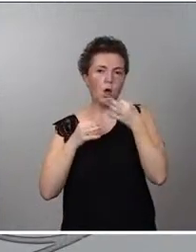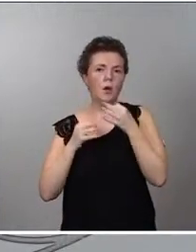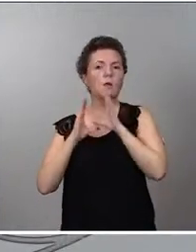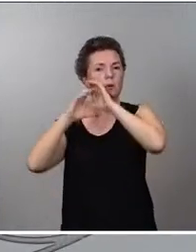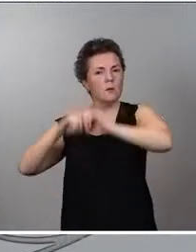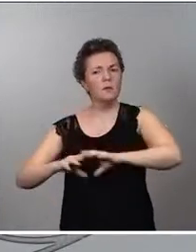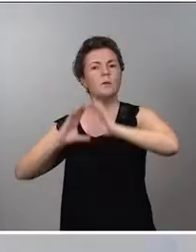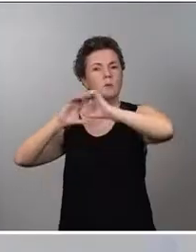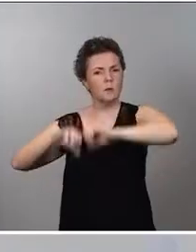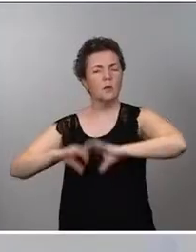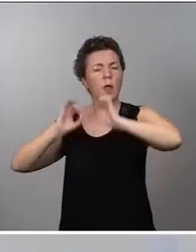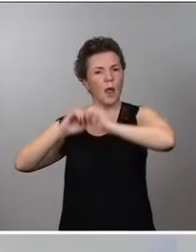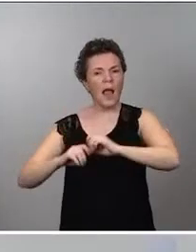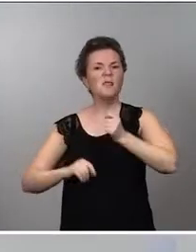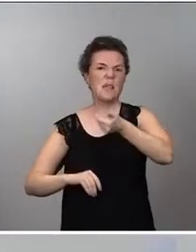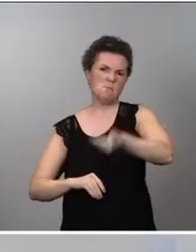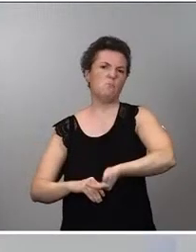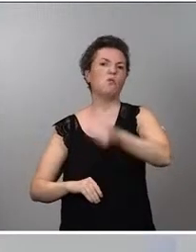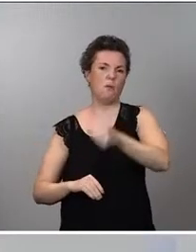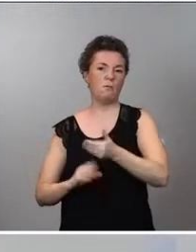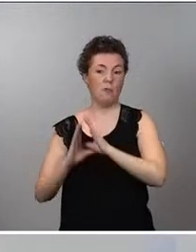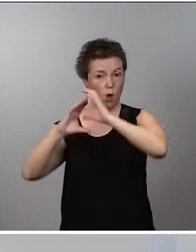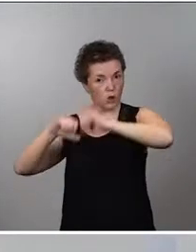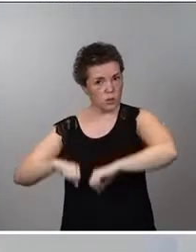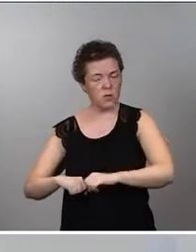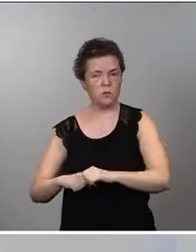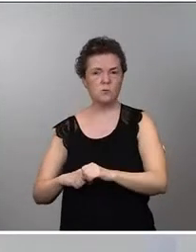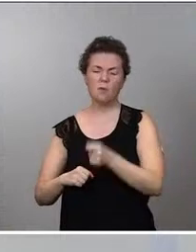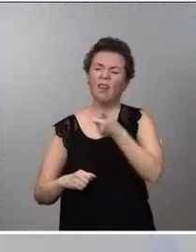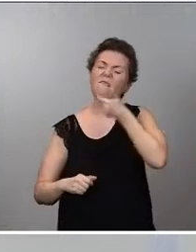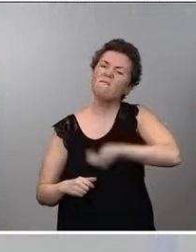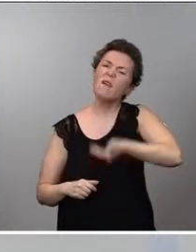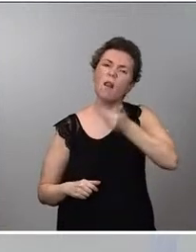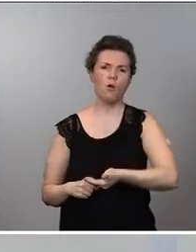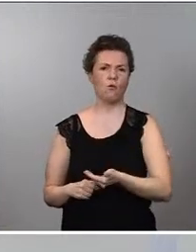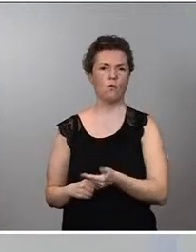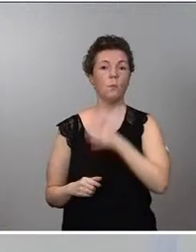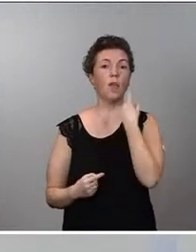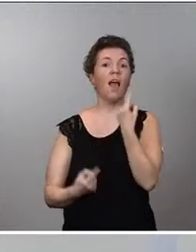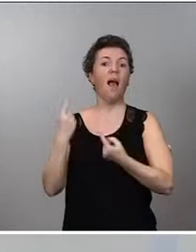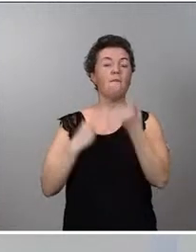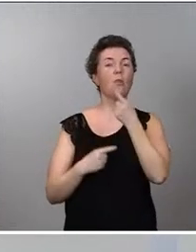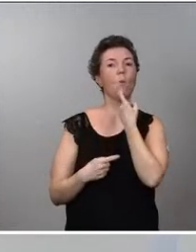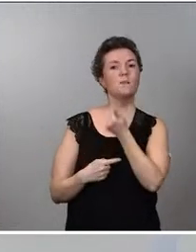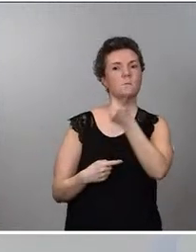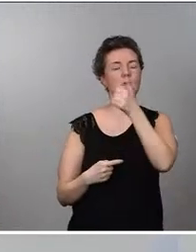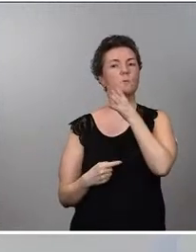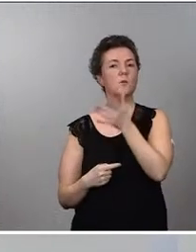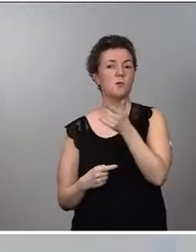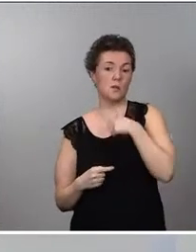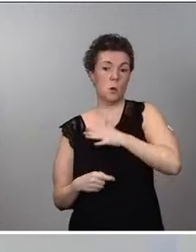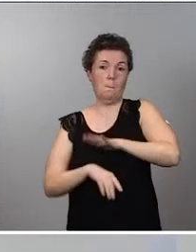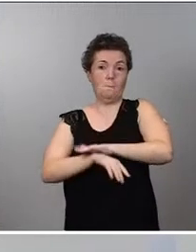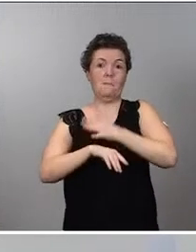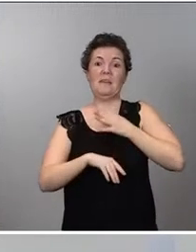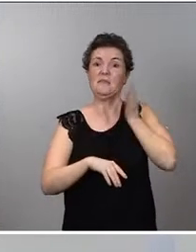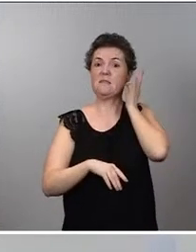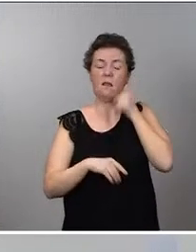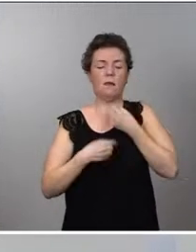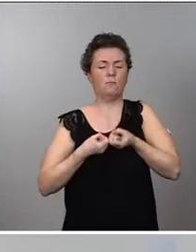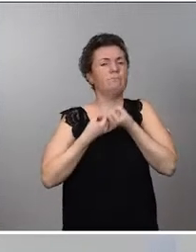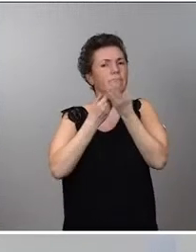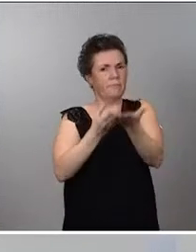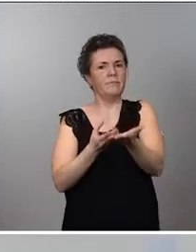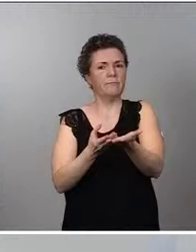importancia, al consenso hay que darle más valor, quizás porque a veces nos cuesta más y por eso al menos esta ministra hoy lo quiere compartir y lo quiere